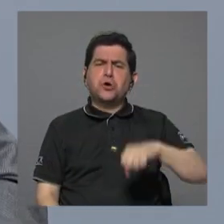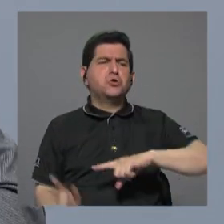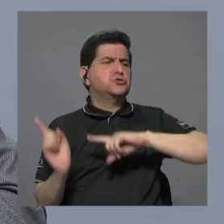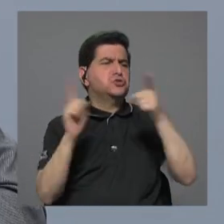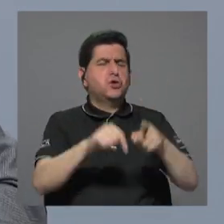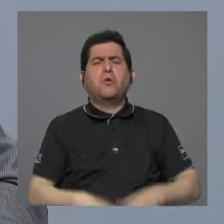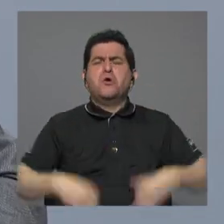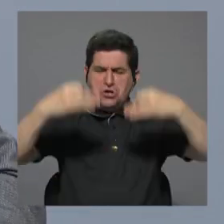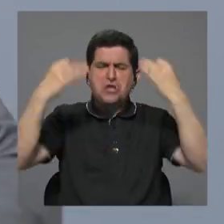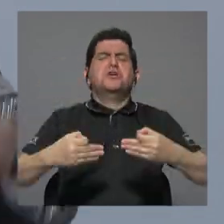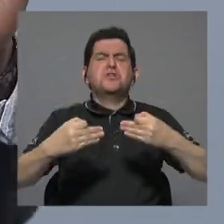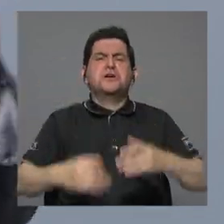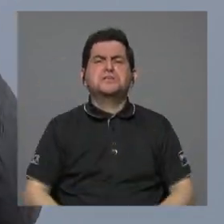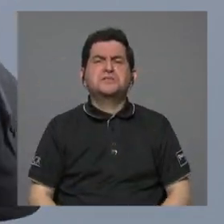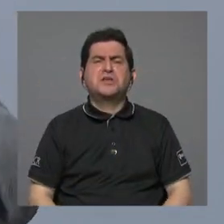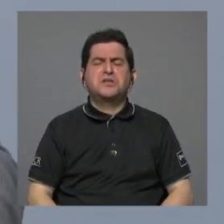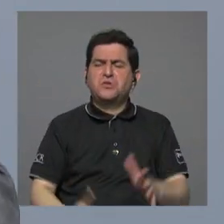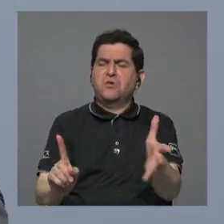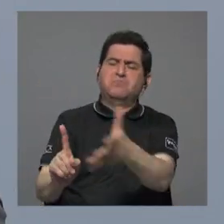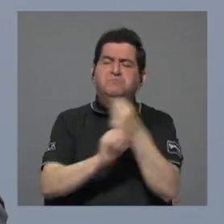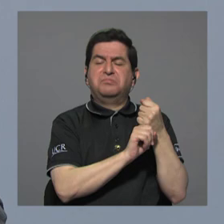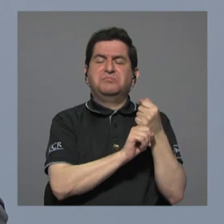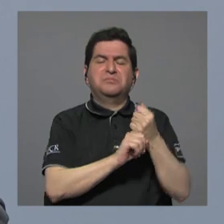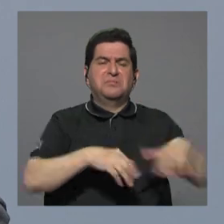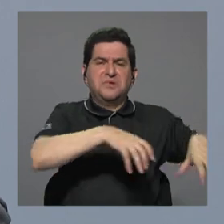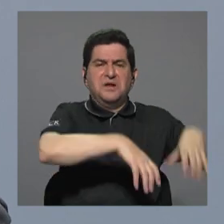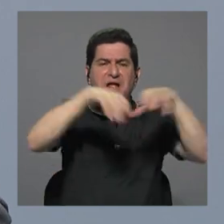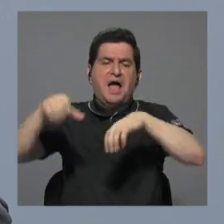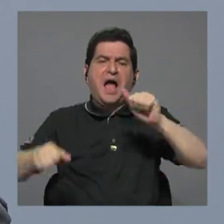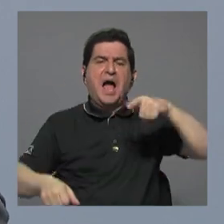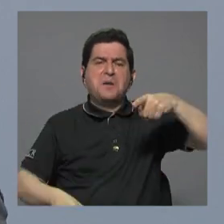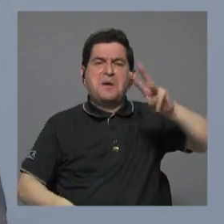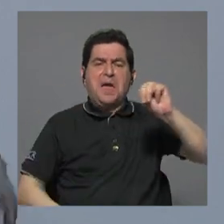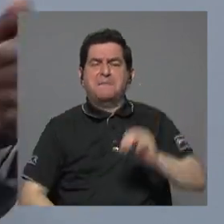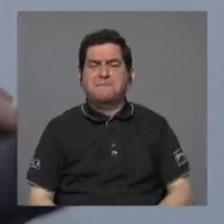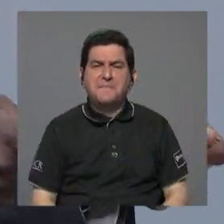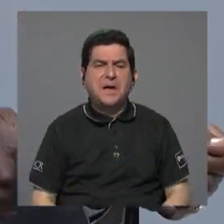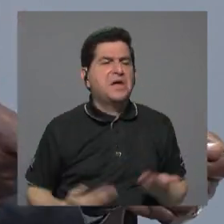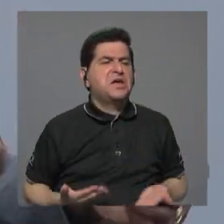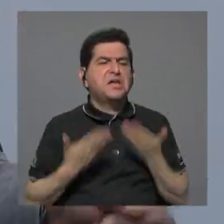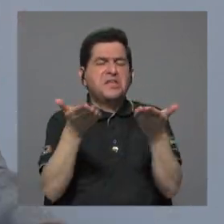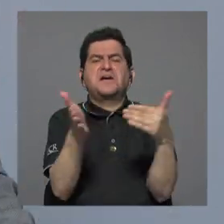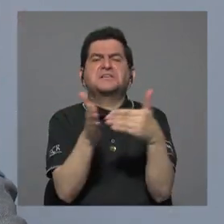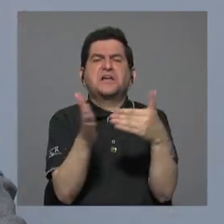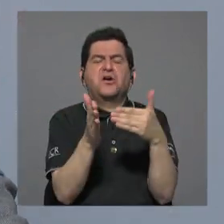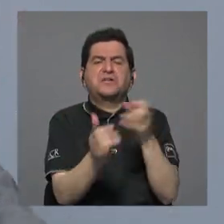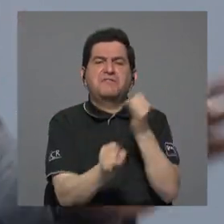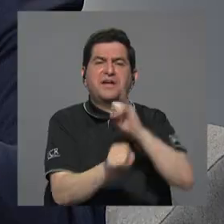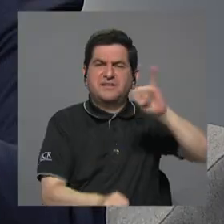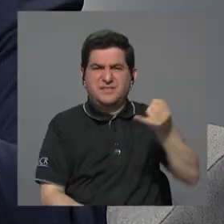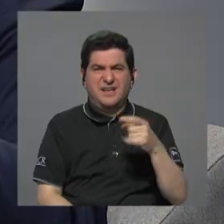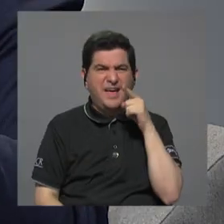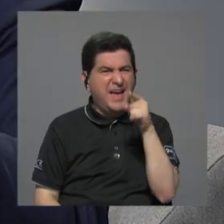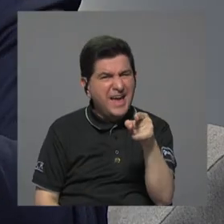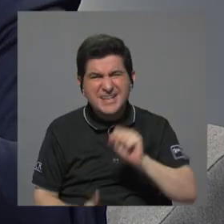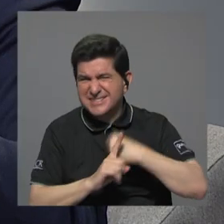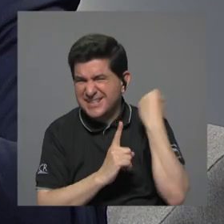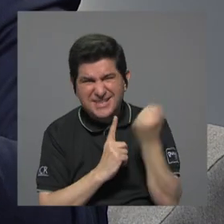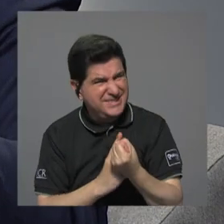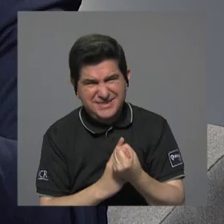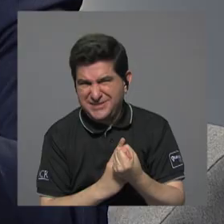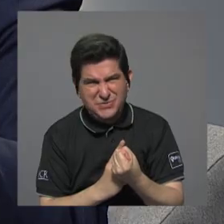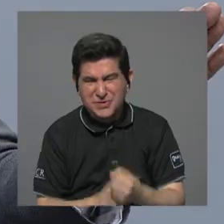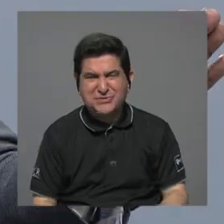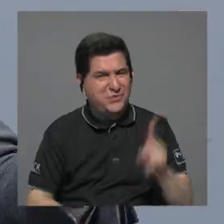a tomar la decisión de quitarle la carga a AP Terminal para devolverse la JAPDEVA eso eso no